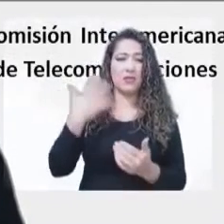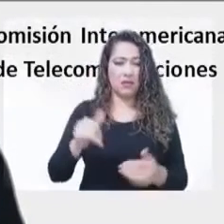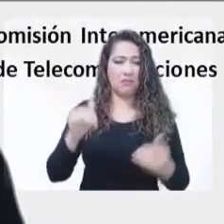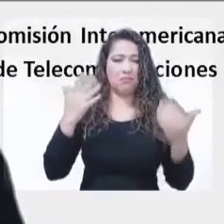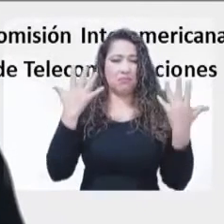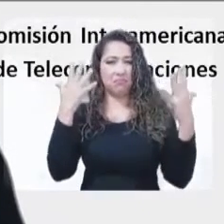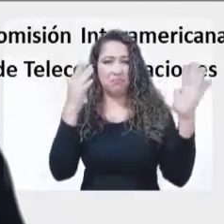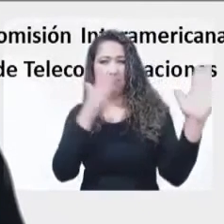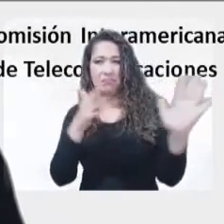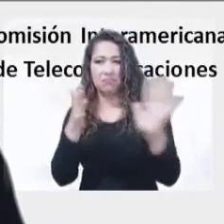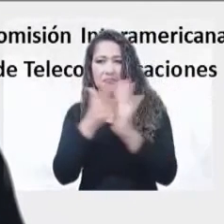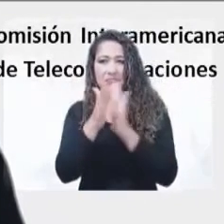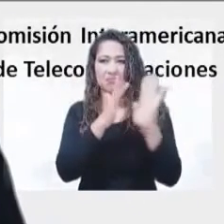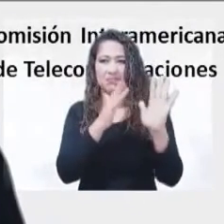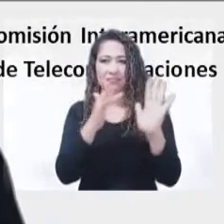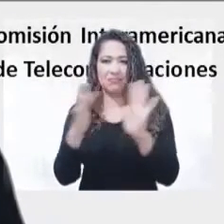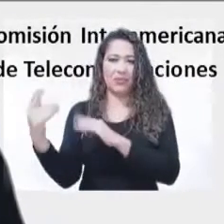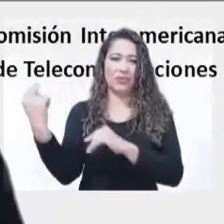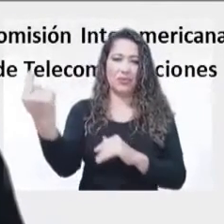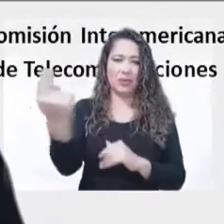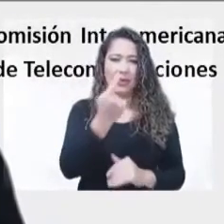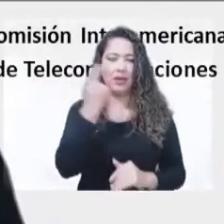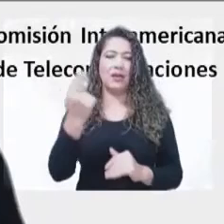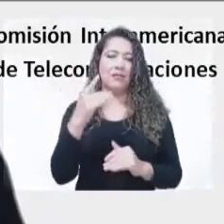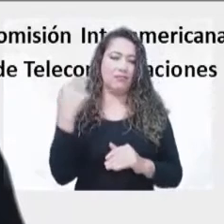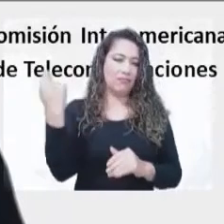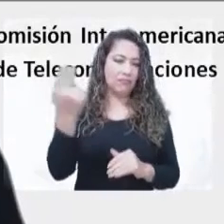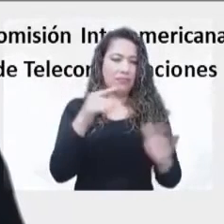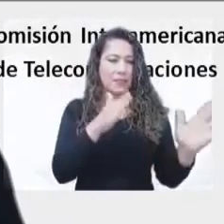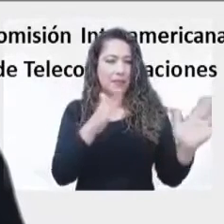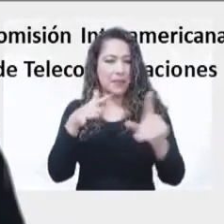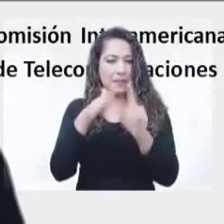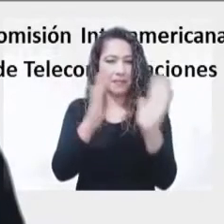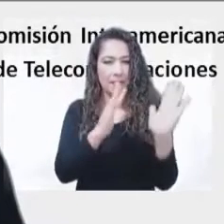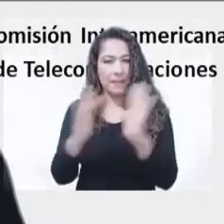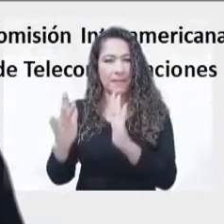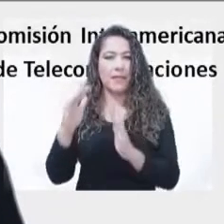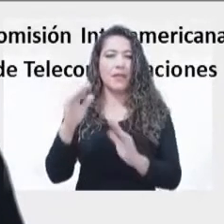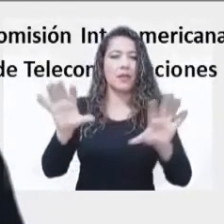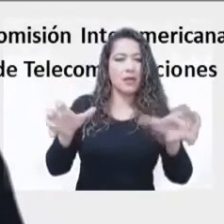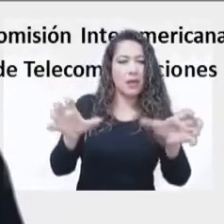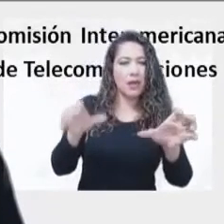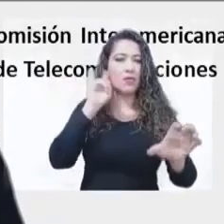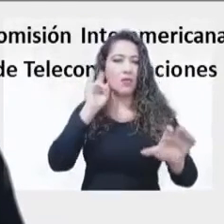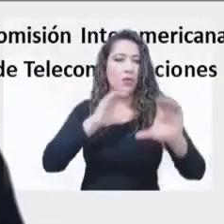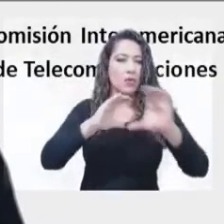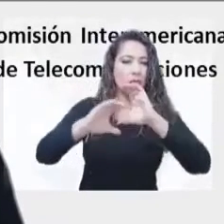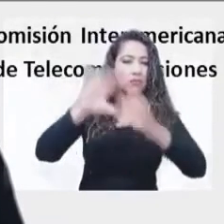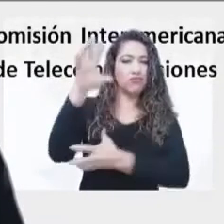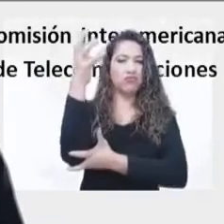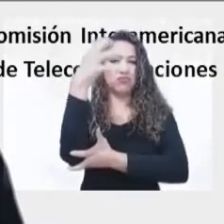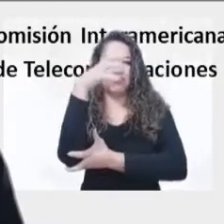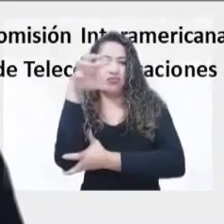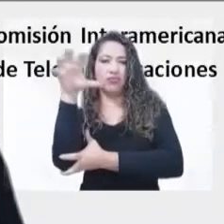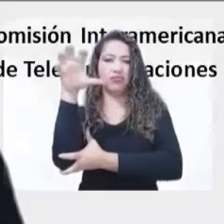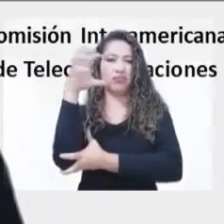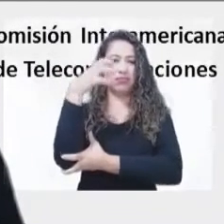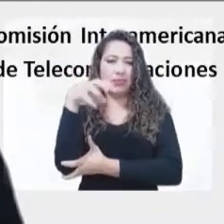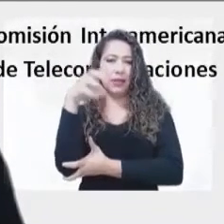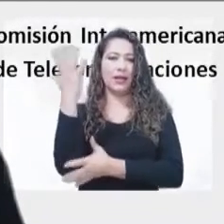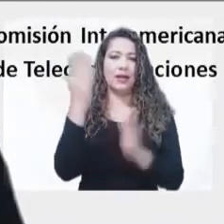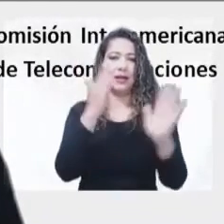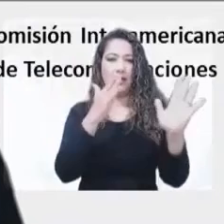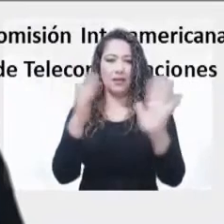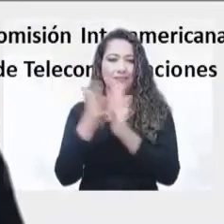Comité Constructivo Permanente II, es decir, el de Radiocomunicaciones y Satélites. Durante esta